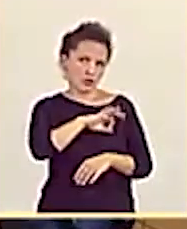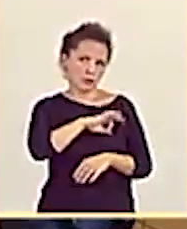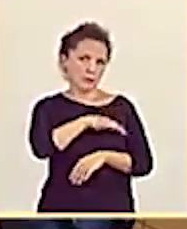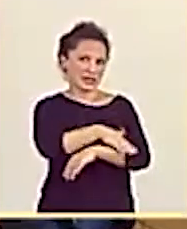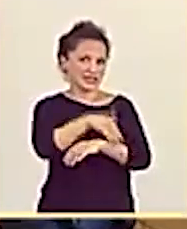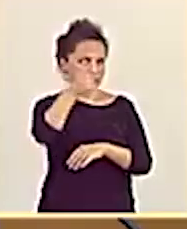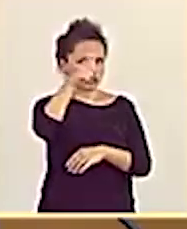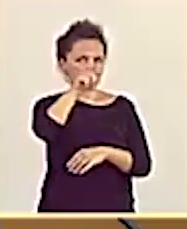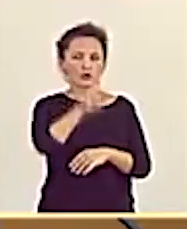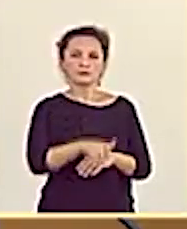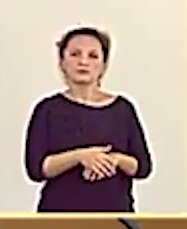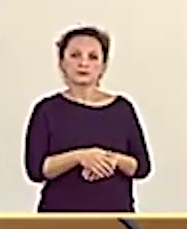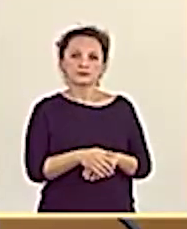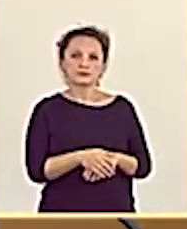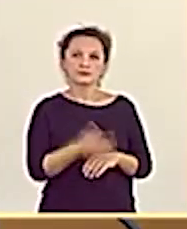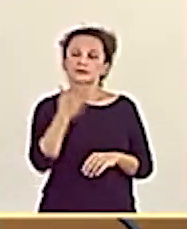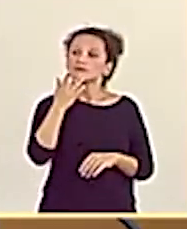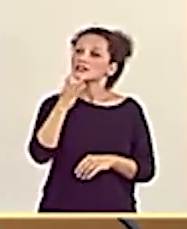Señor presidente,